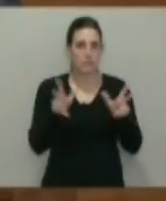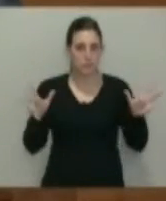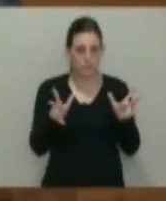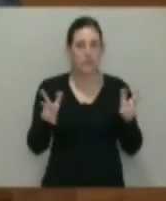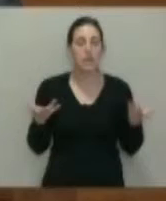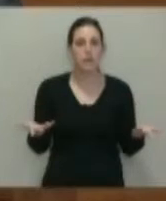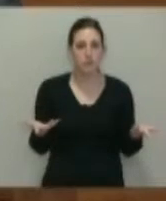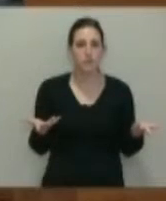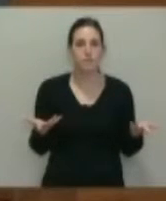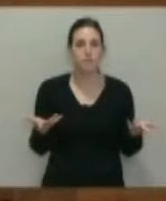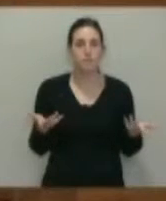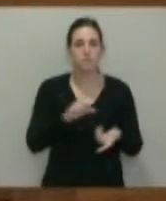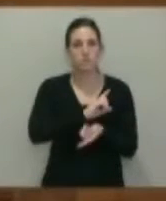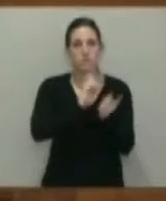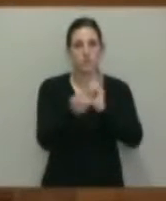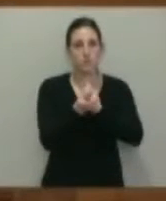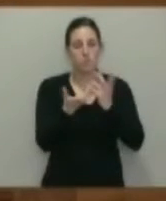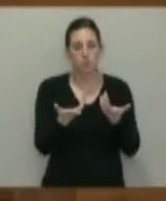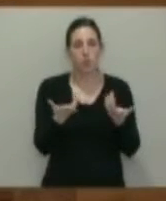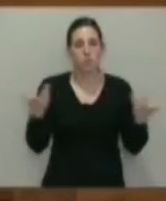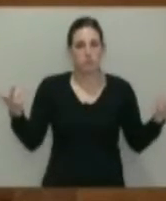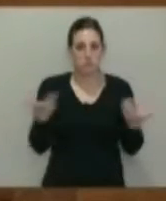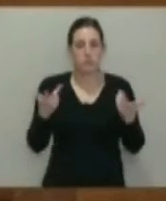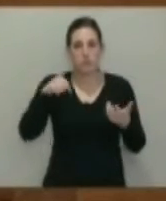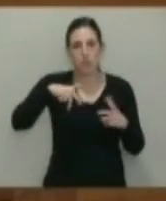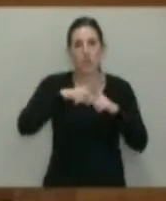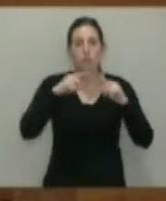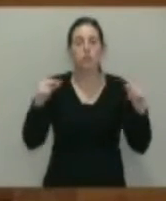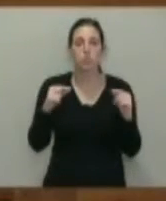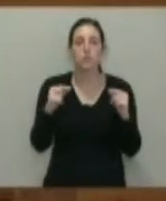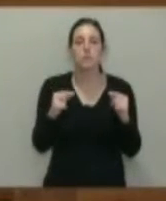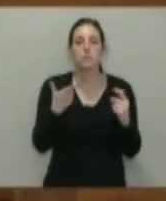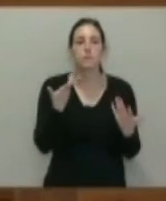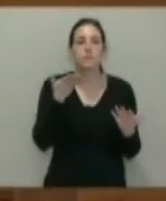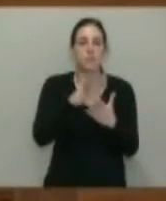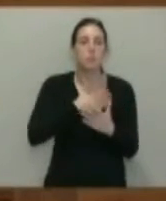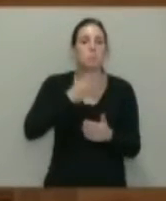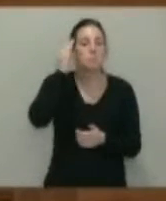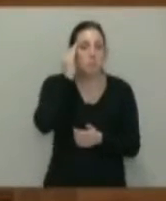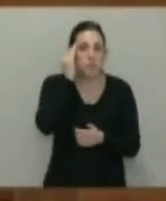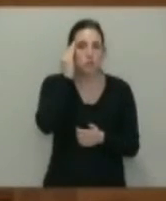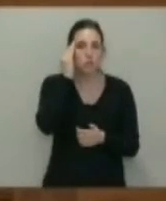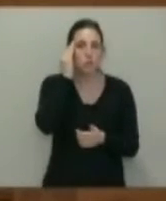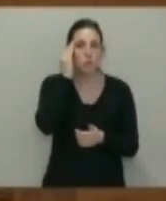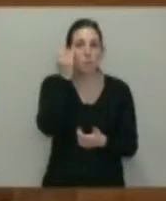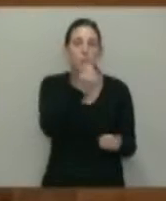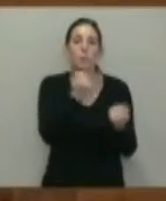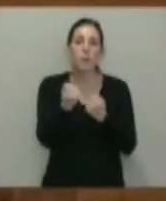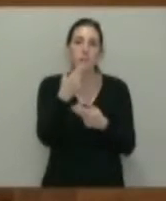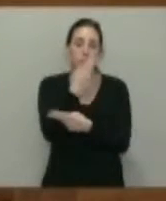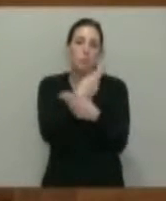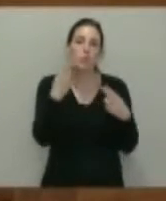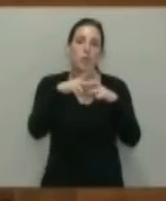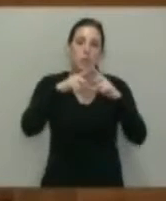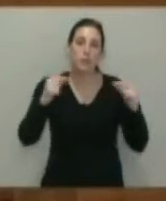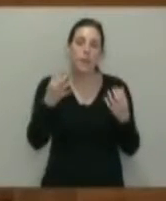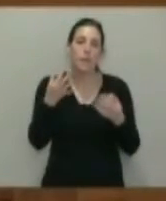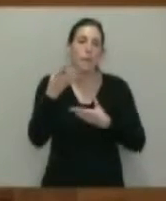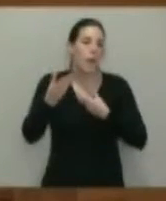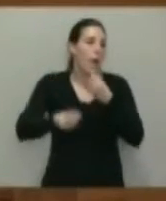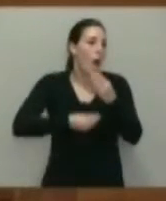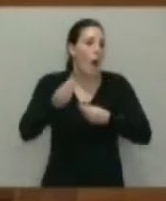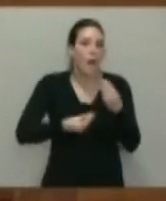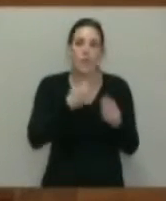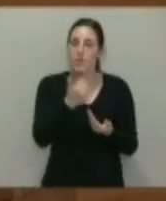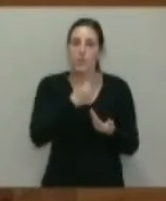Un cambio de tendencia realmente alarmante en Asturias y frente al que creo que los poderes públicos asturianos deberían de actuar